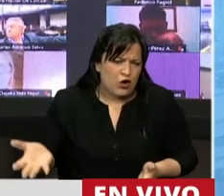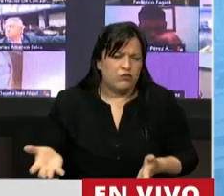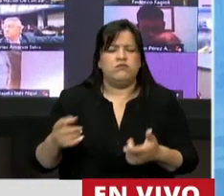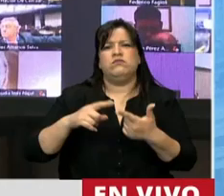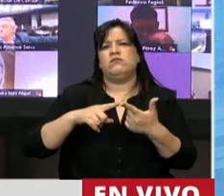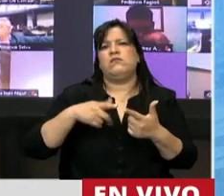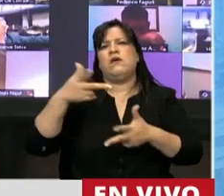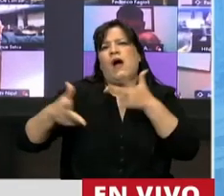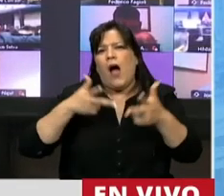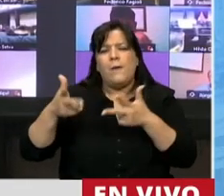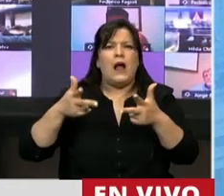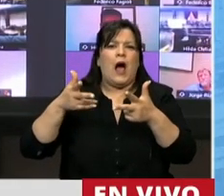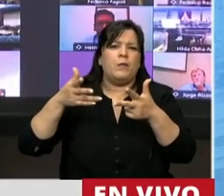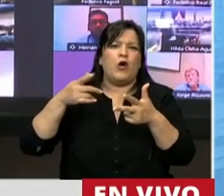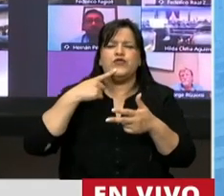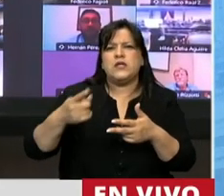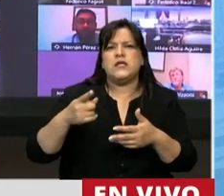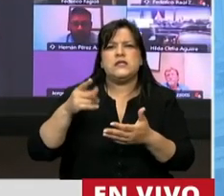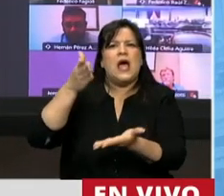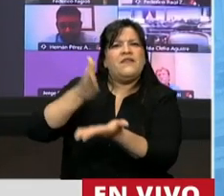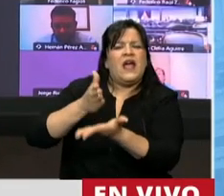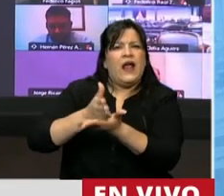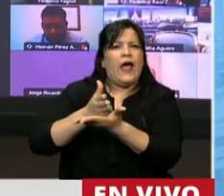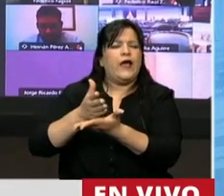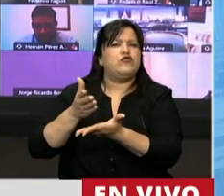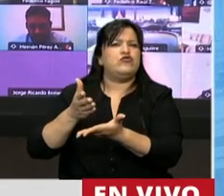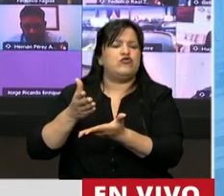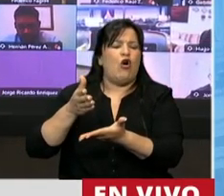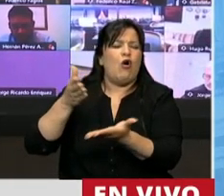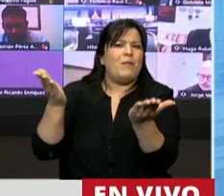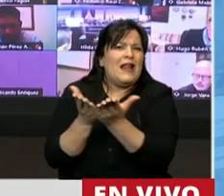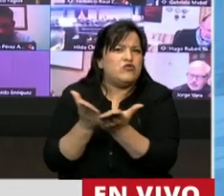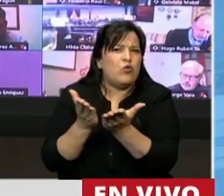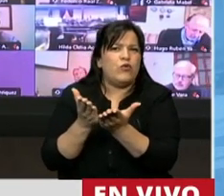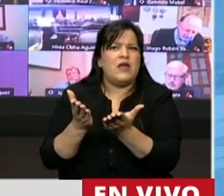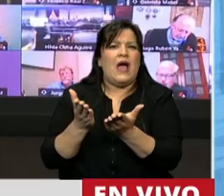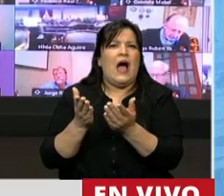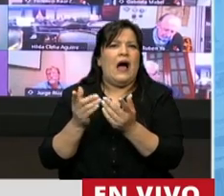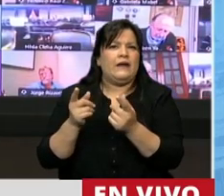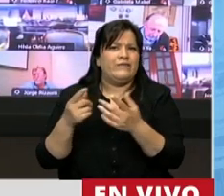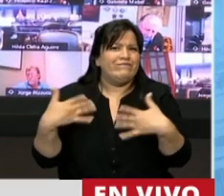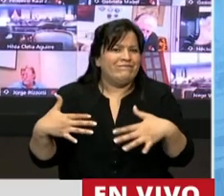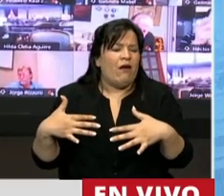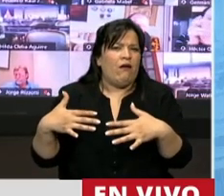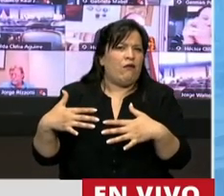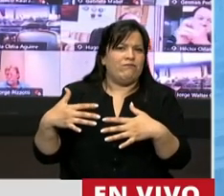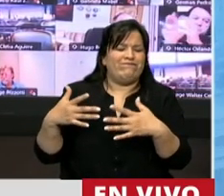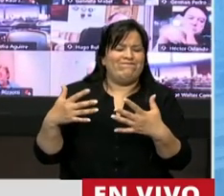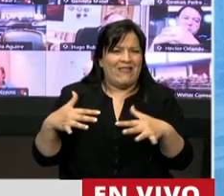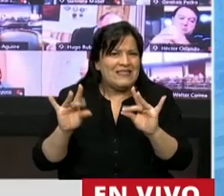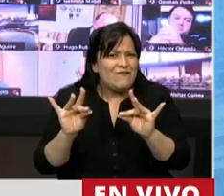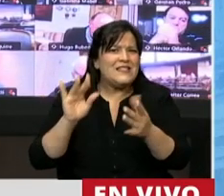de la negación del derecho de estudiar que ha generado las consecuencias de la pandemia. Bueno,